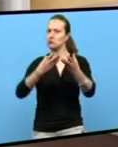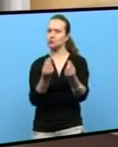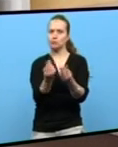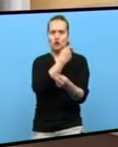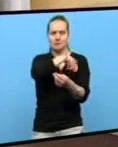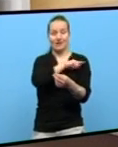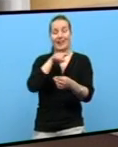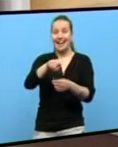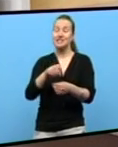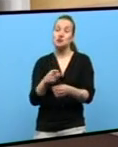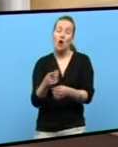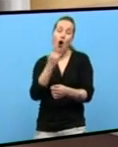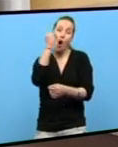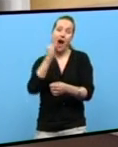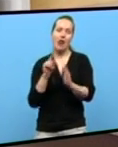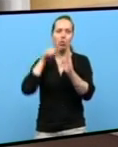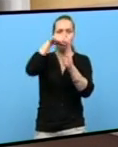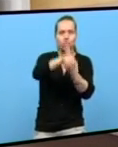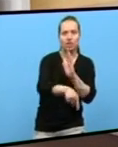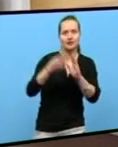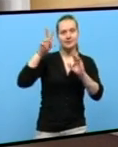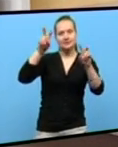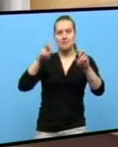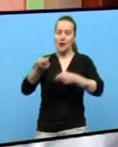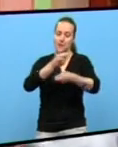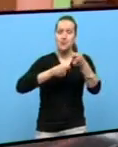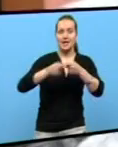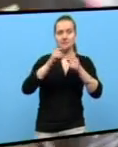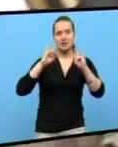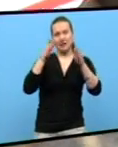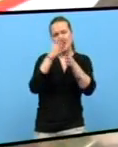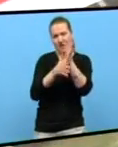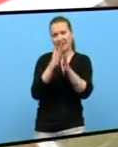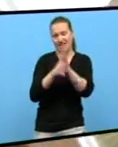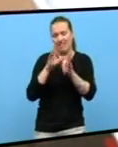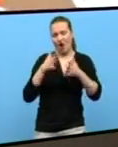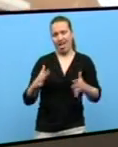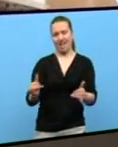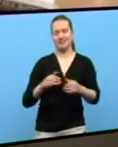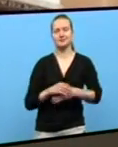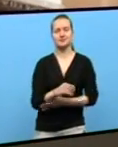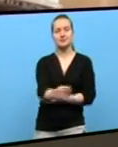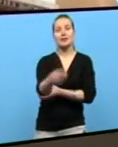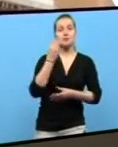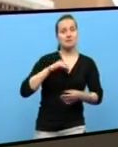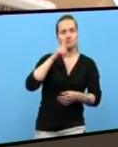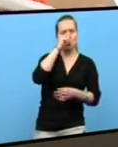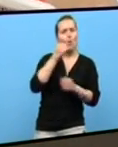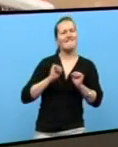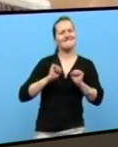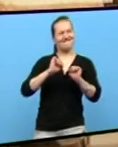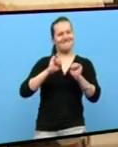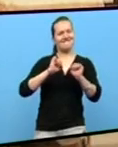o ayude un pouco a paliar o déficit comercial que tínen os fabricantes de España nestos momentos A feira profesional Luguesa ofrece resistencia a crise